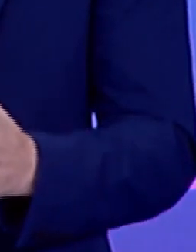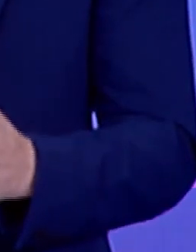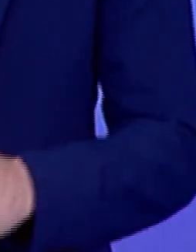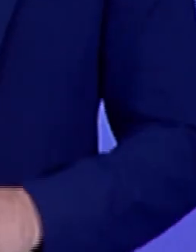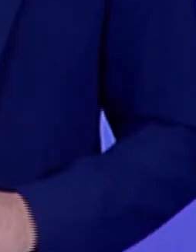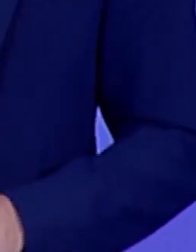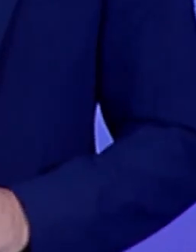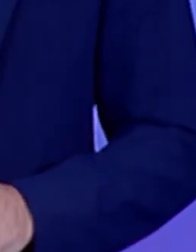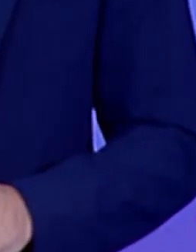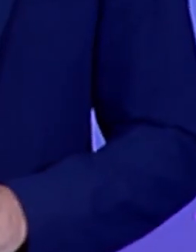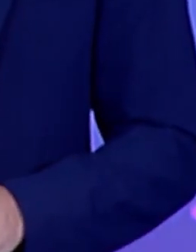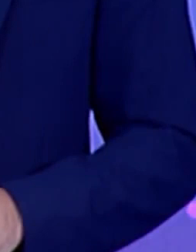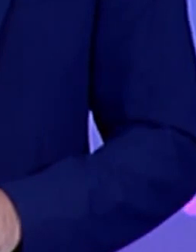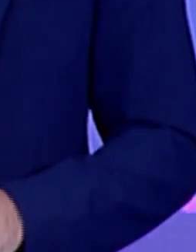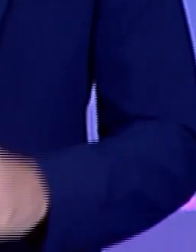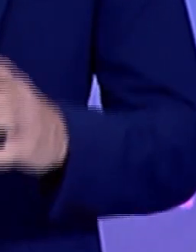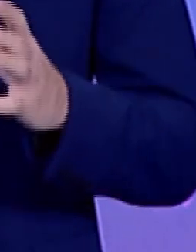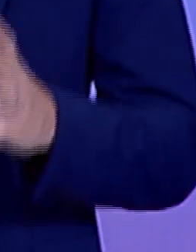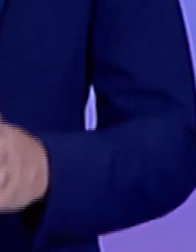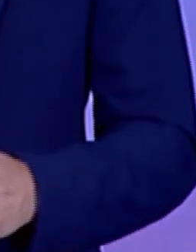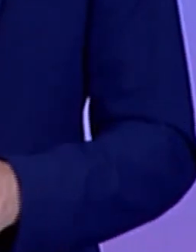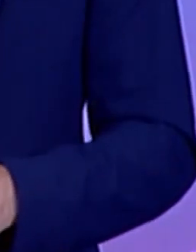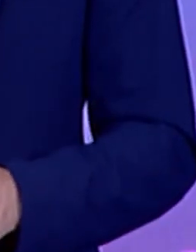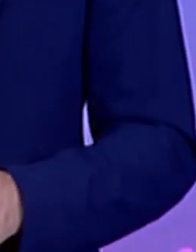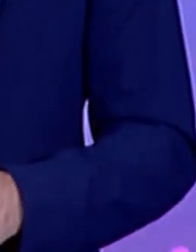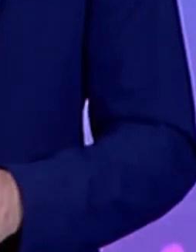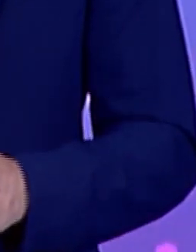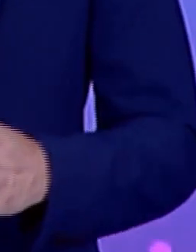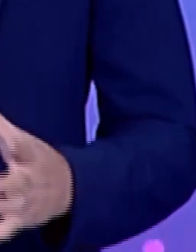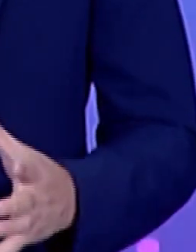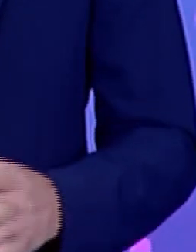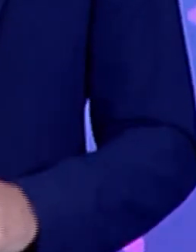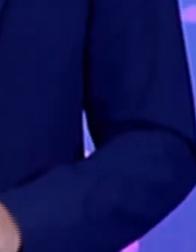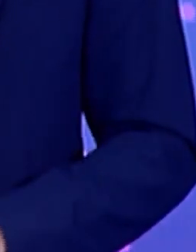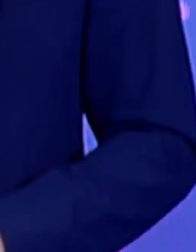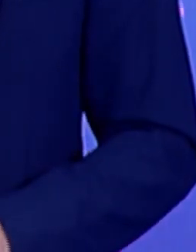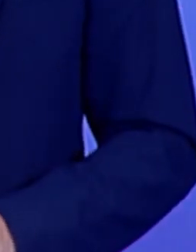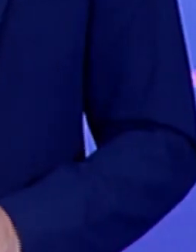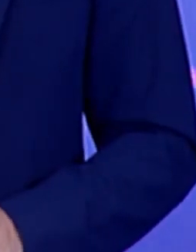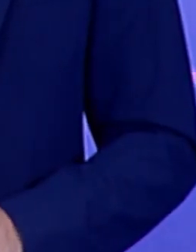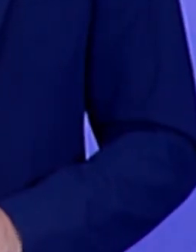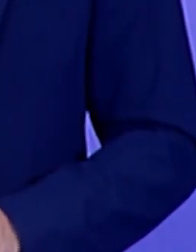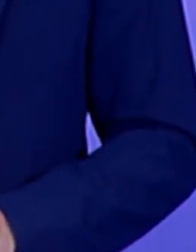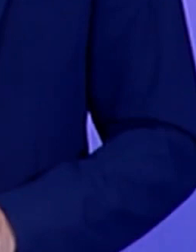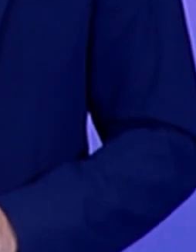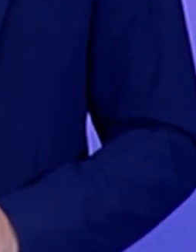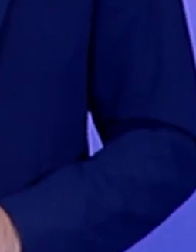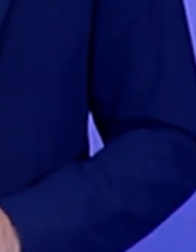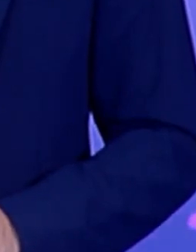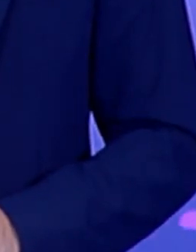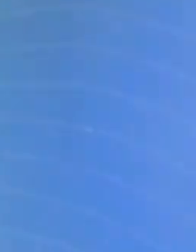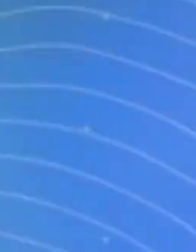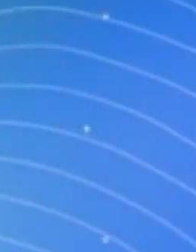28 de mayo tenemos que acudir a las urnas. Hoy vamos a conocer las propuestas de las candidaturas a la Alcaldía de Santa Cruz de la Palma.